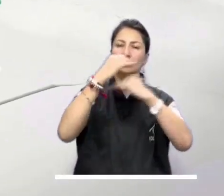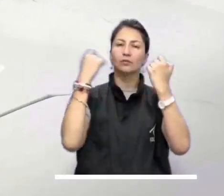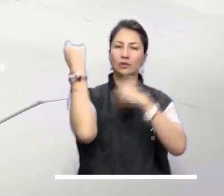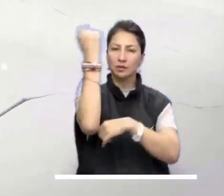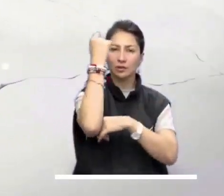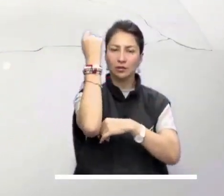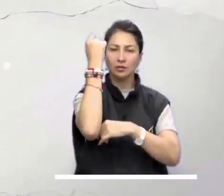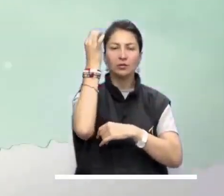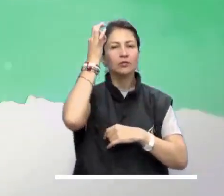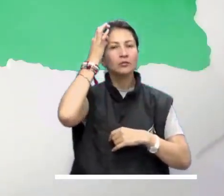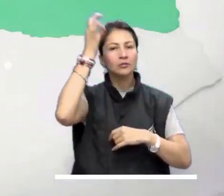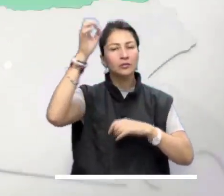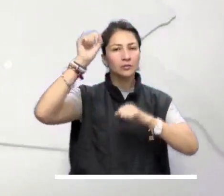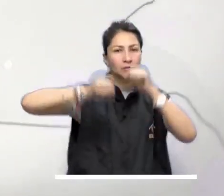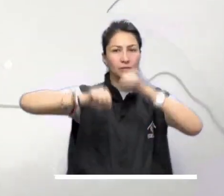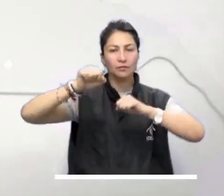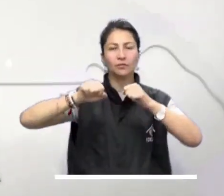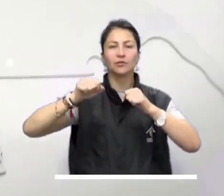Tolima.